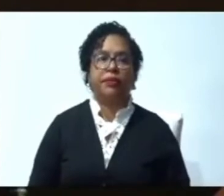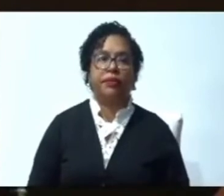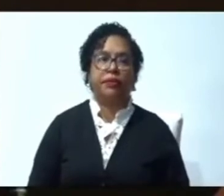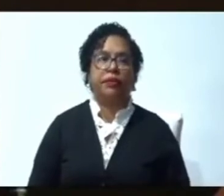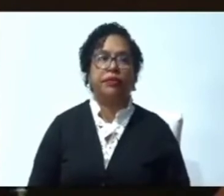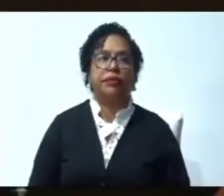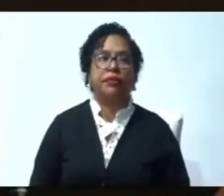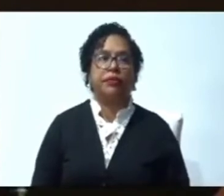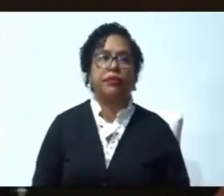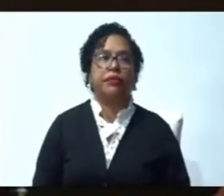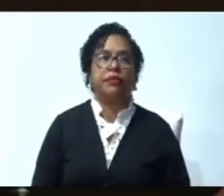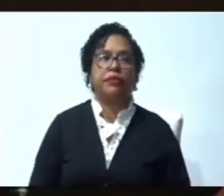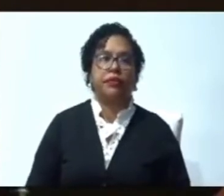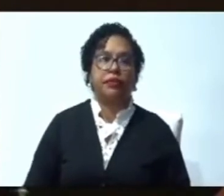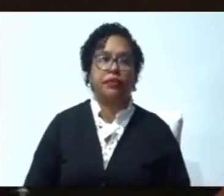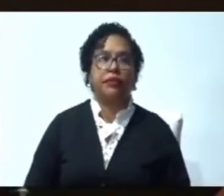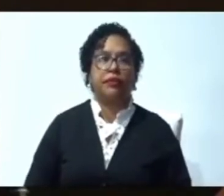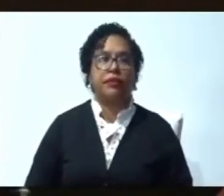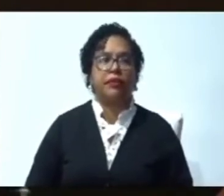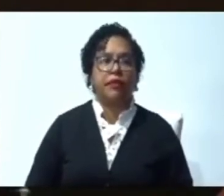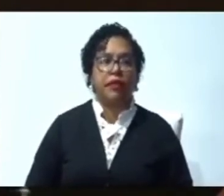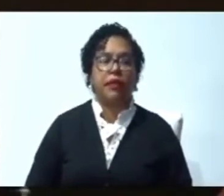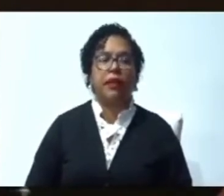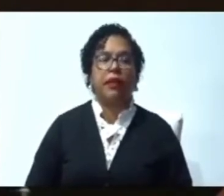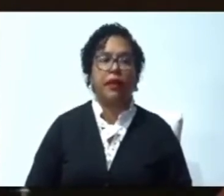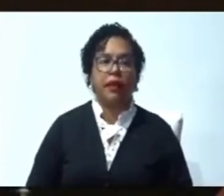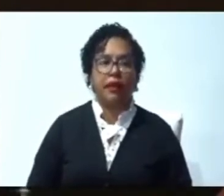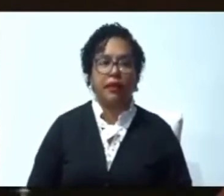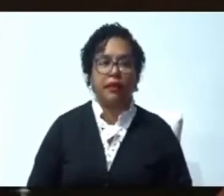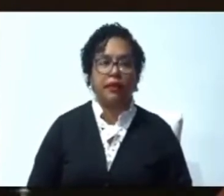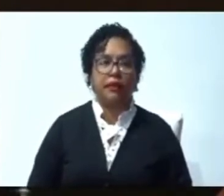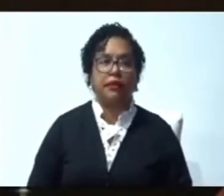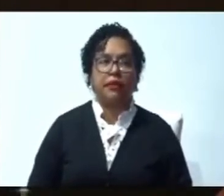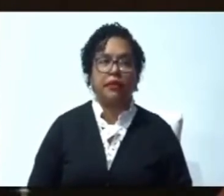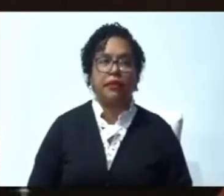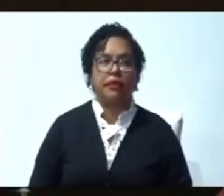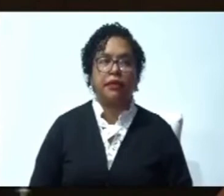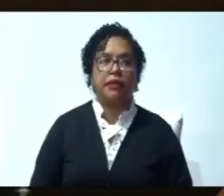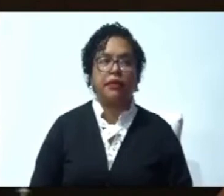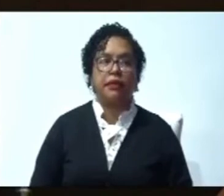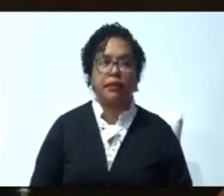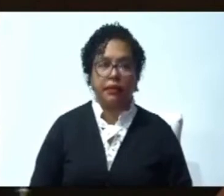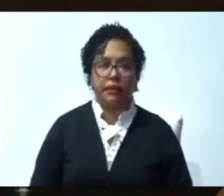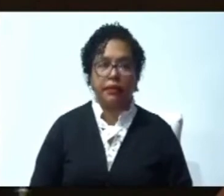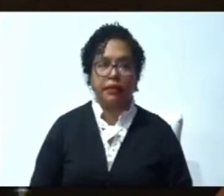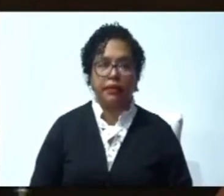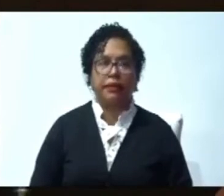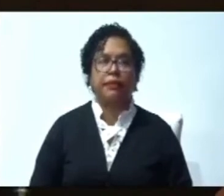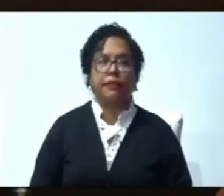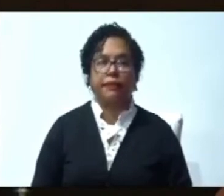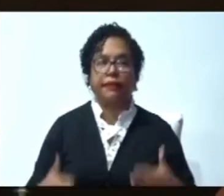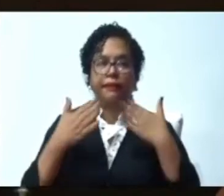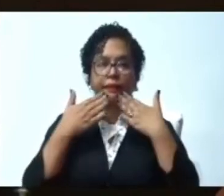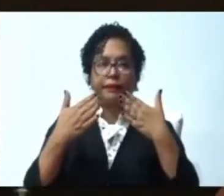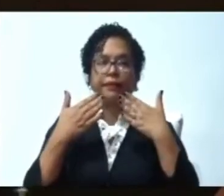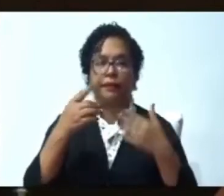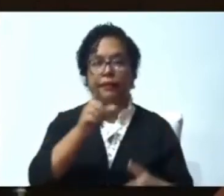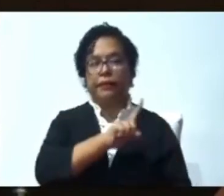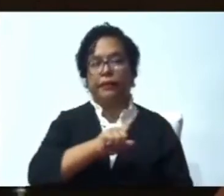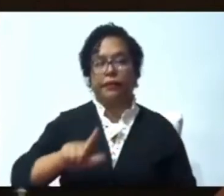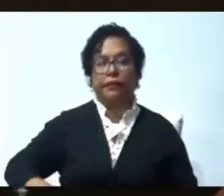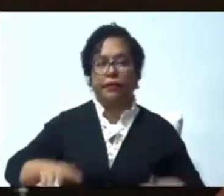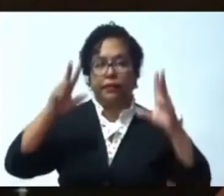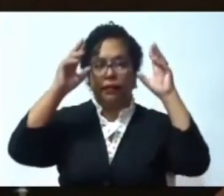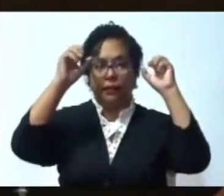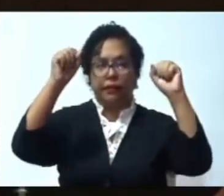Mi patria Pueda recibir A esos visitantes Tanto locales Como extranjeros Muchas gracias Señor presidente